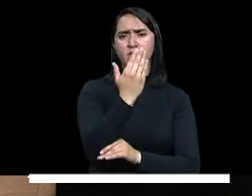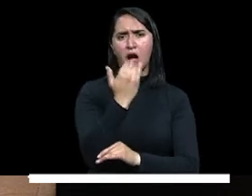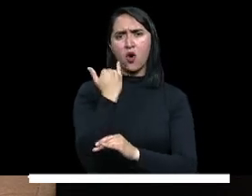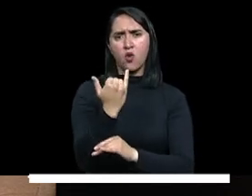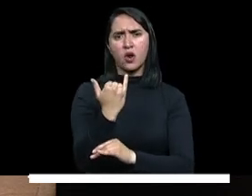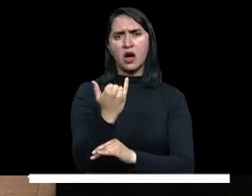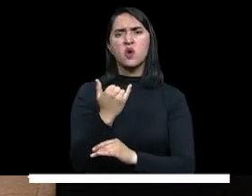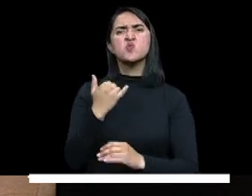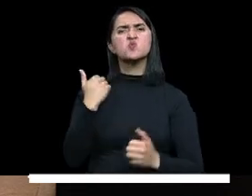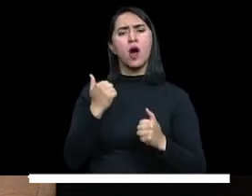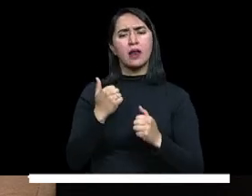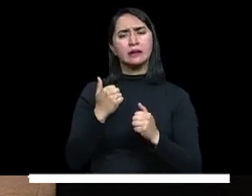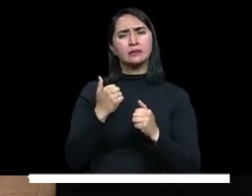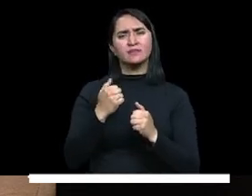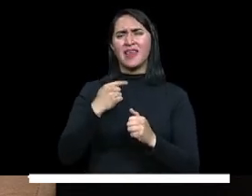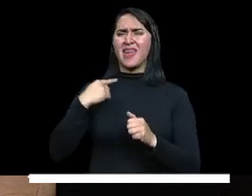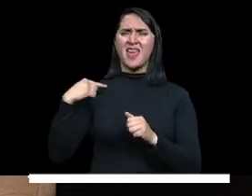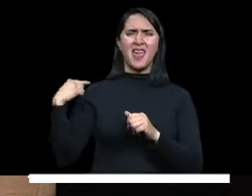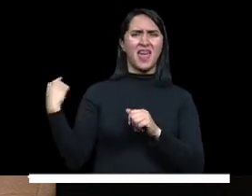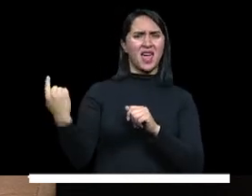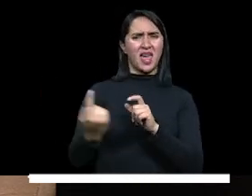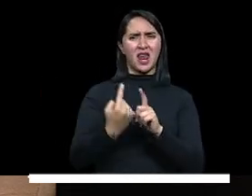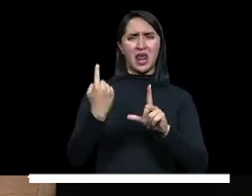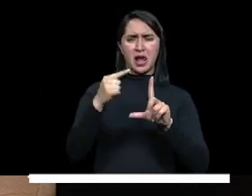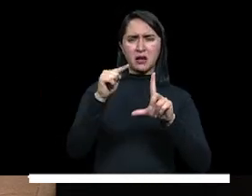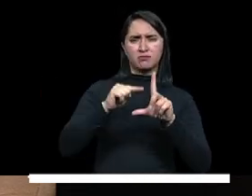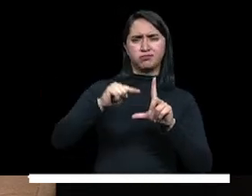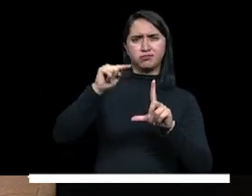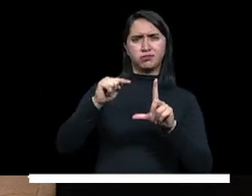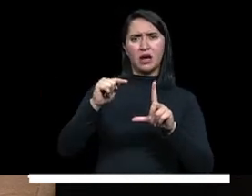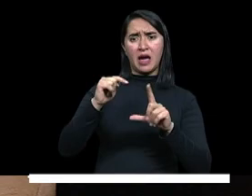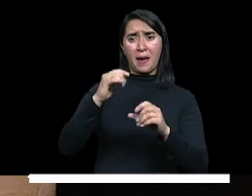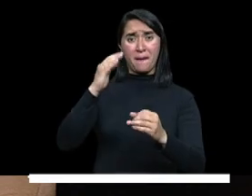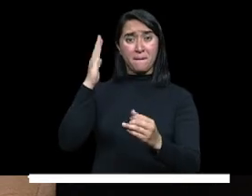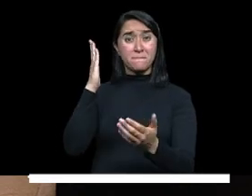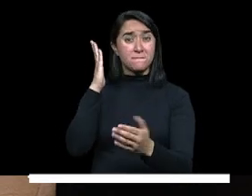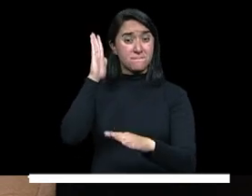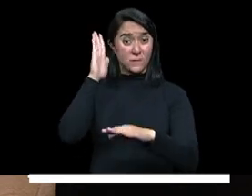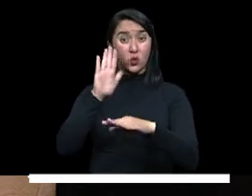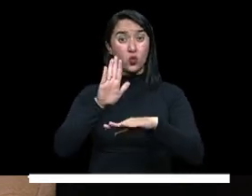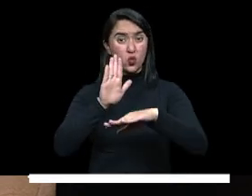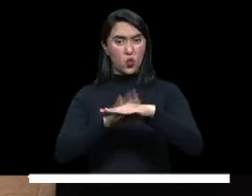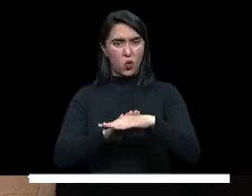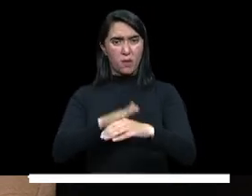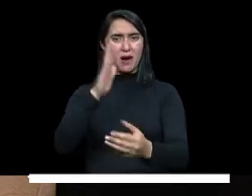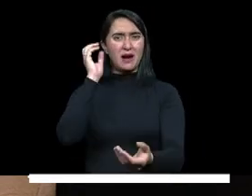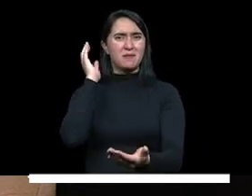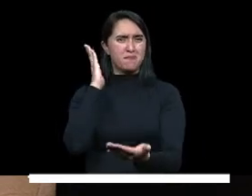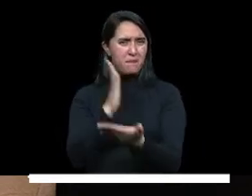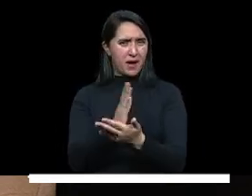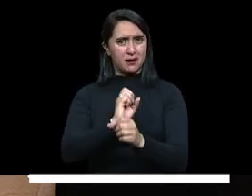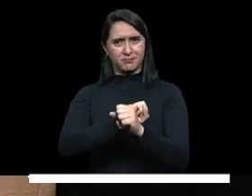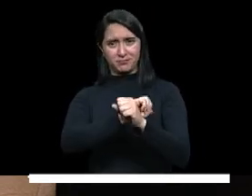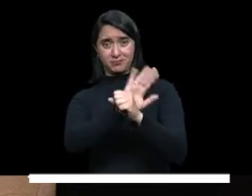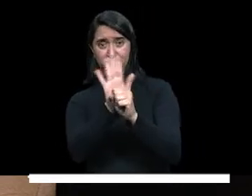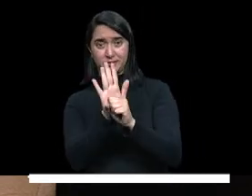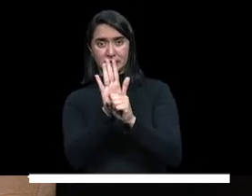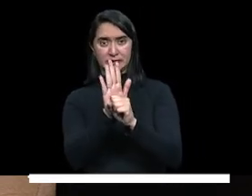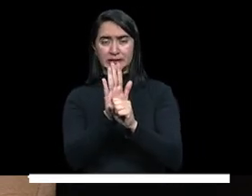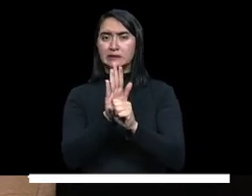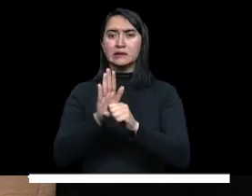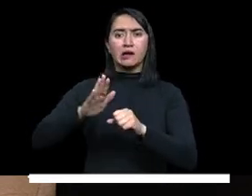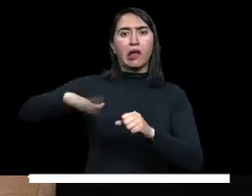es que en promedio se perdió con el impacto de la pandemia 1.5 años de aprendizaje.